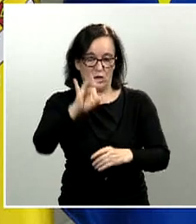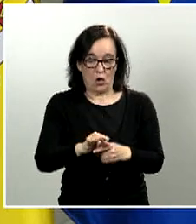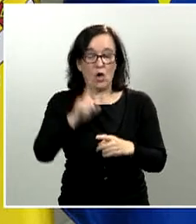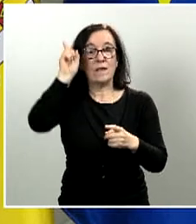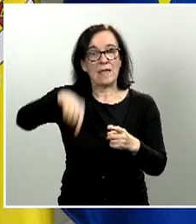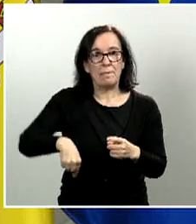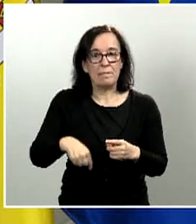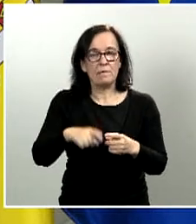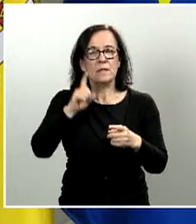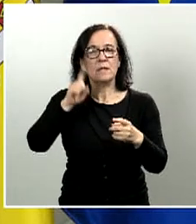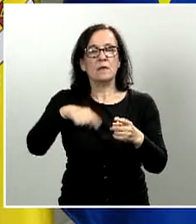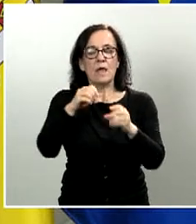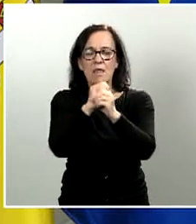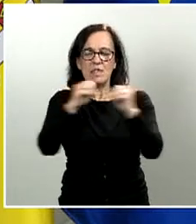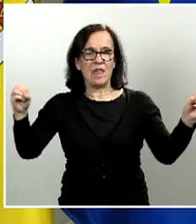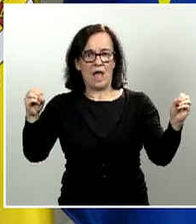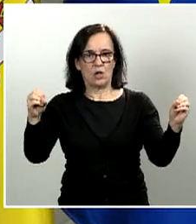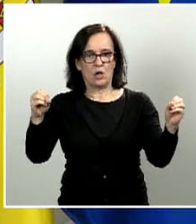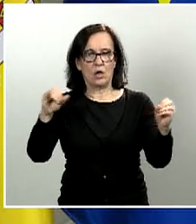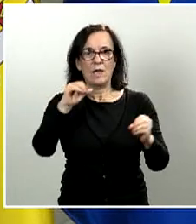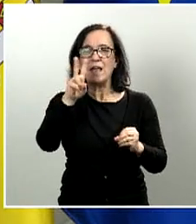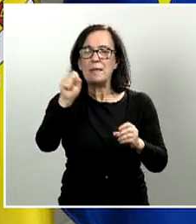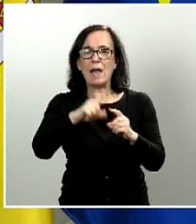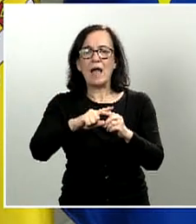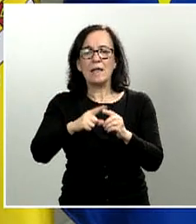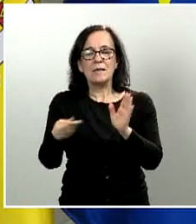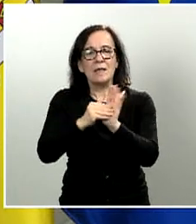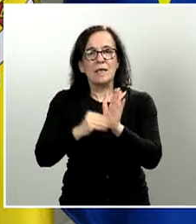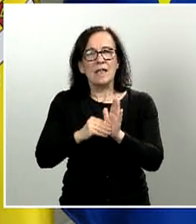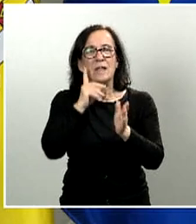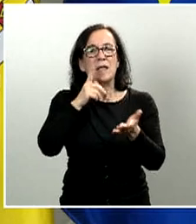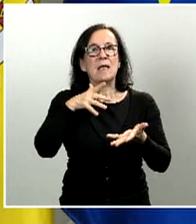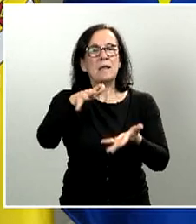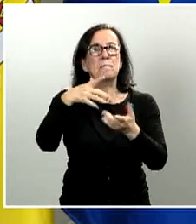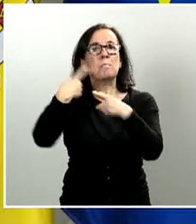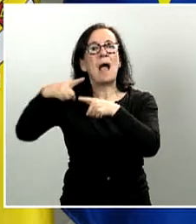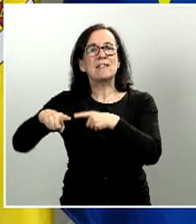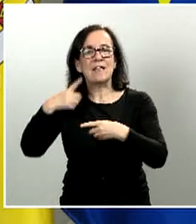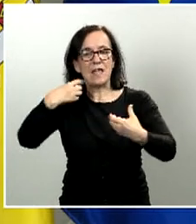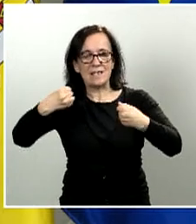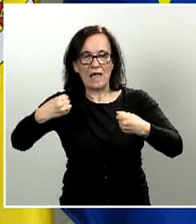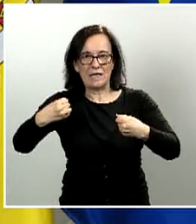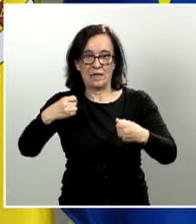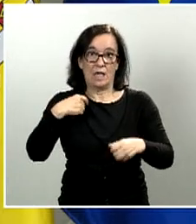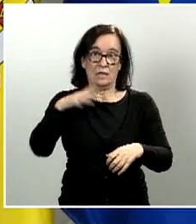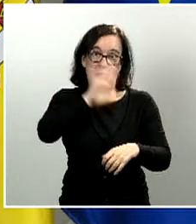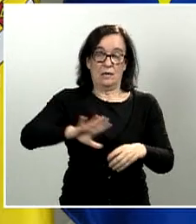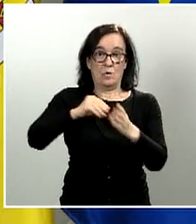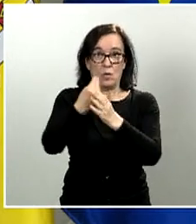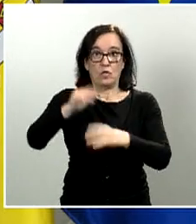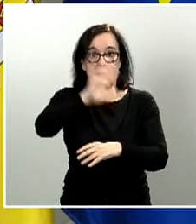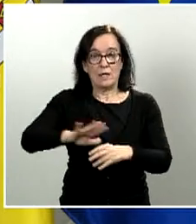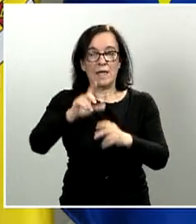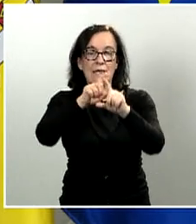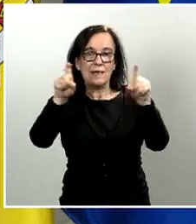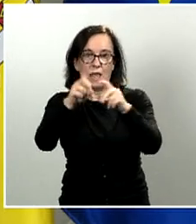reduce a cero el IVA aplicable al suministro de material sanitario de productos nacionales a entidades públicas, sin ánimo de